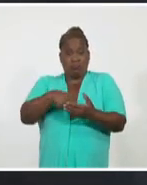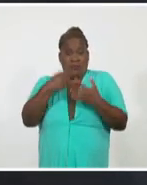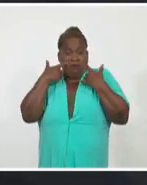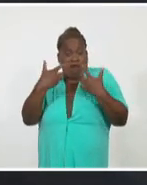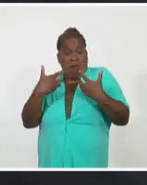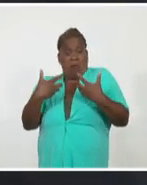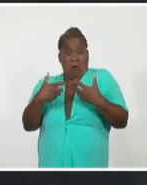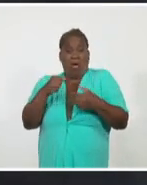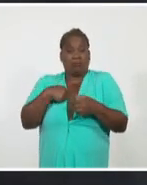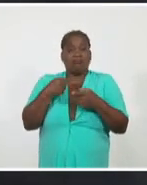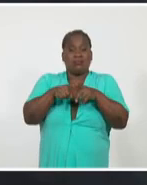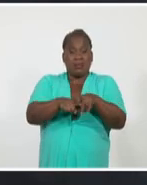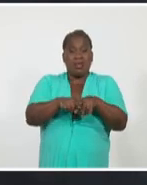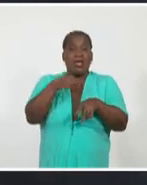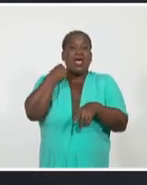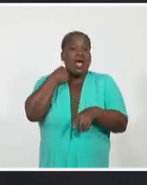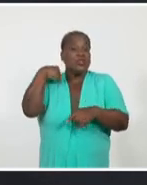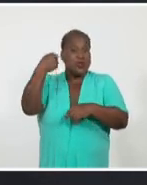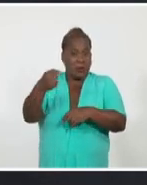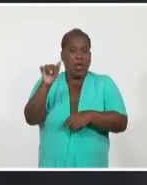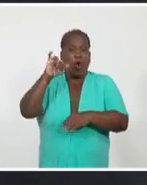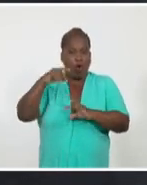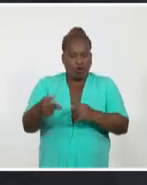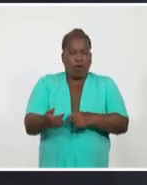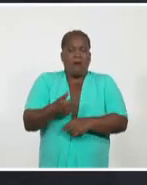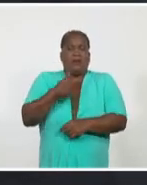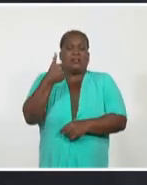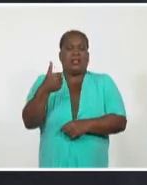reelegirse en 2022. Manténgase informado, la verdad.